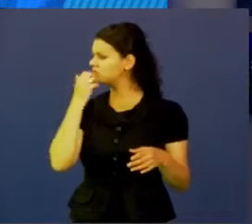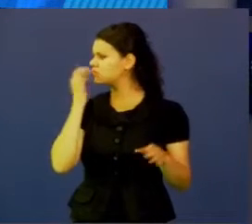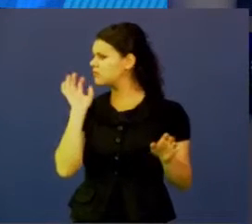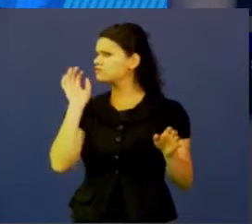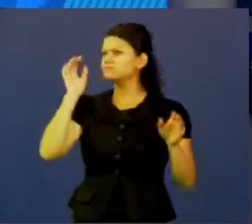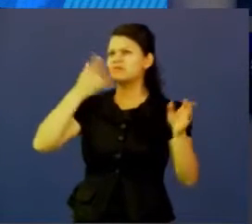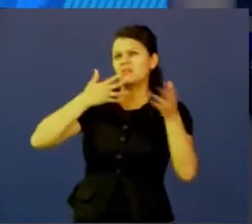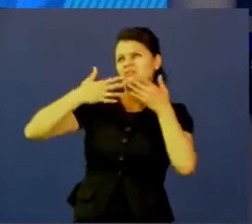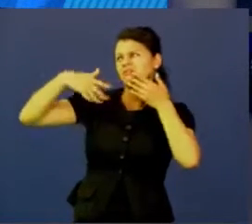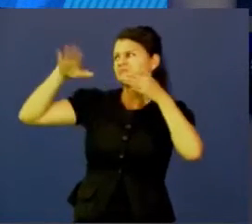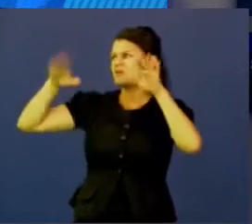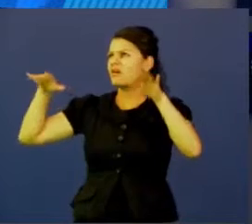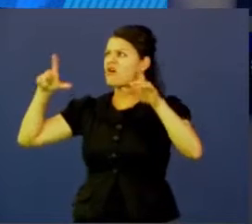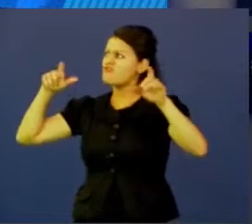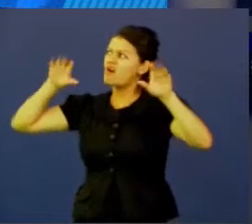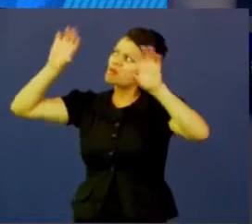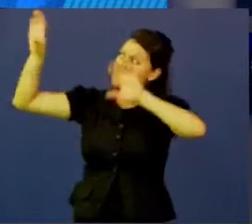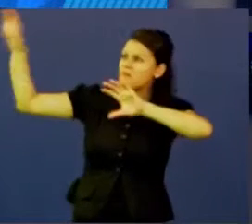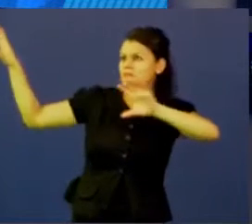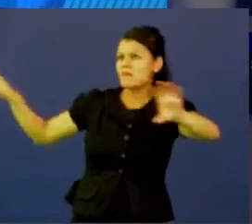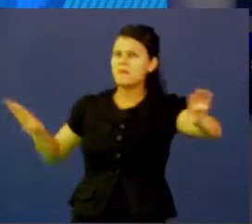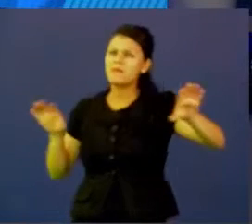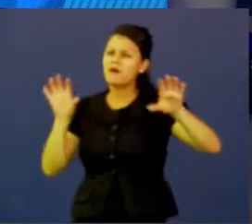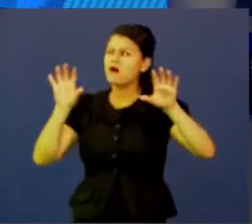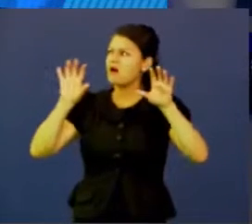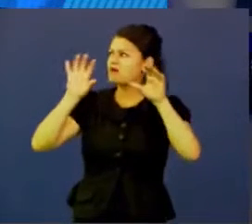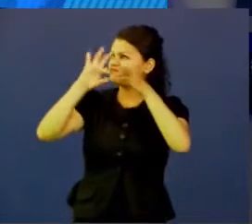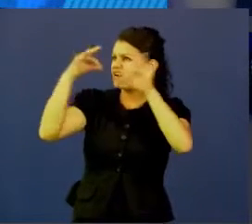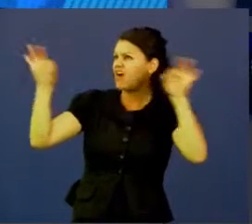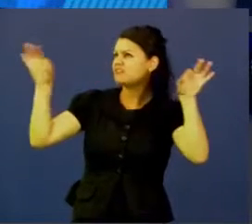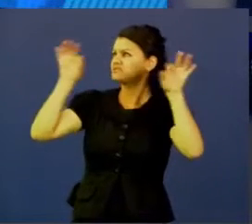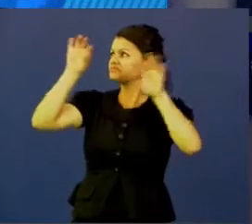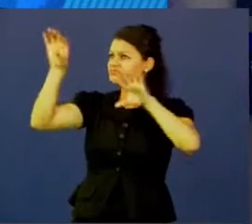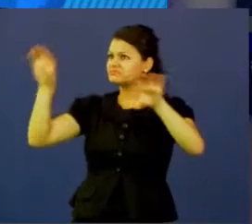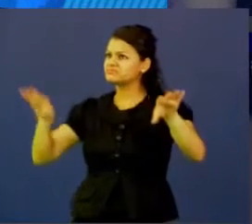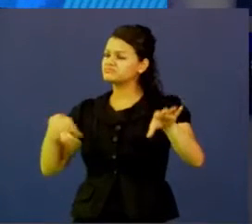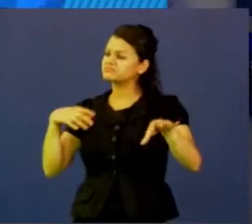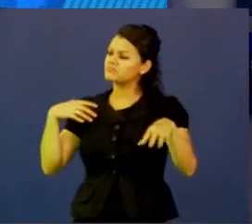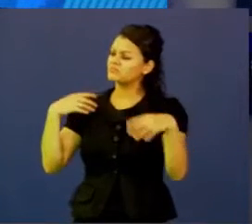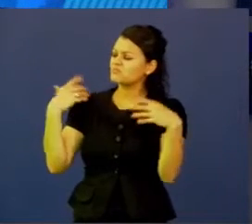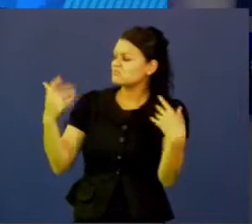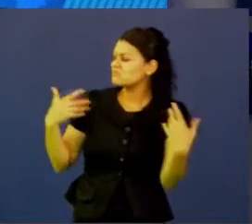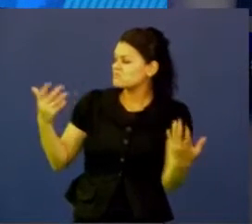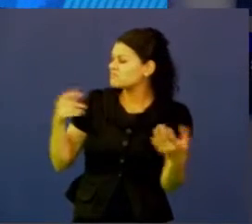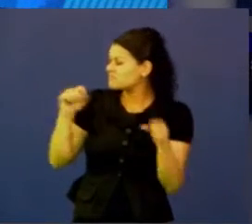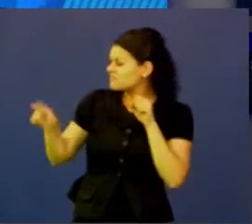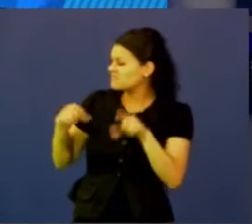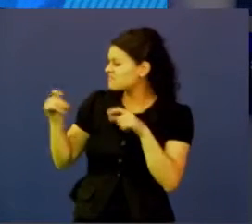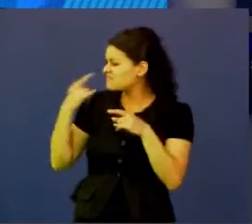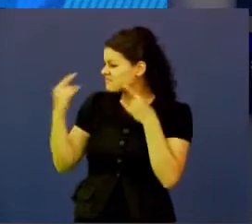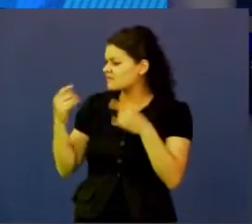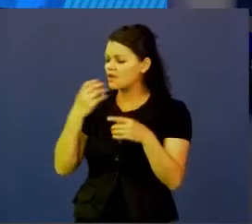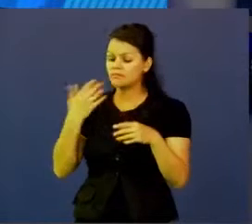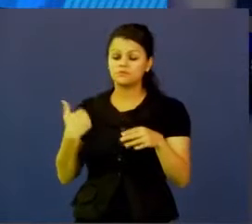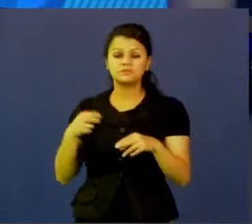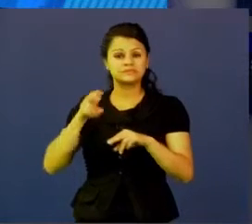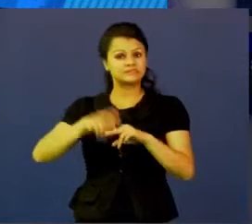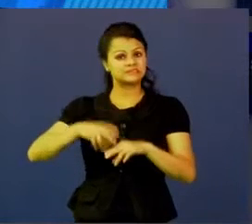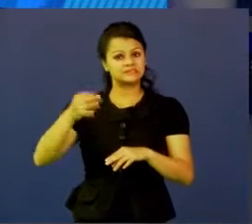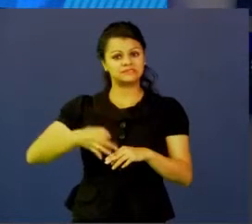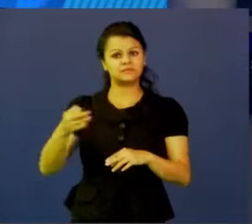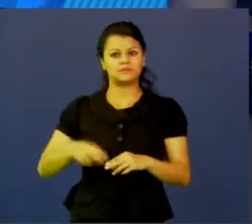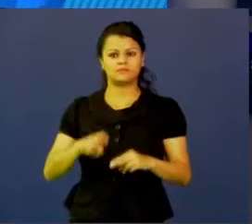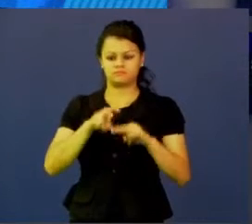esas paredes, poner algunas foticos, poner algunos mensajes, que los puestos no siempre estén